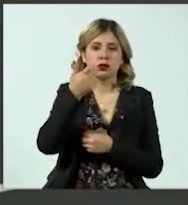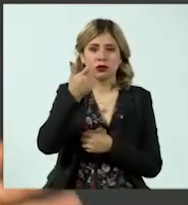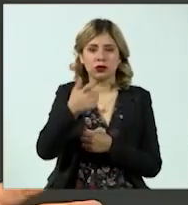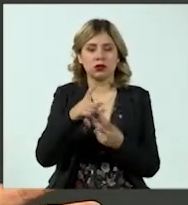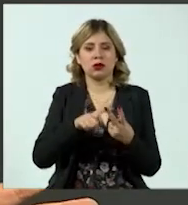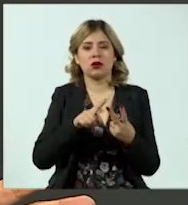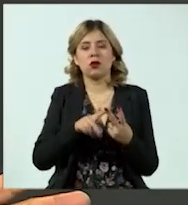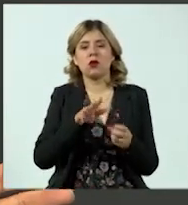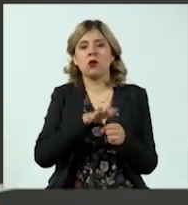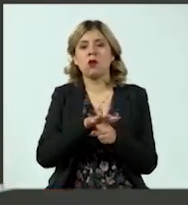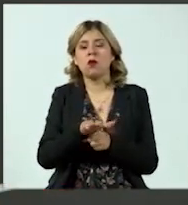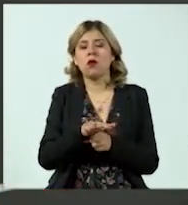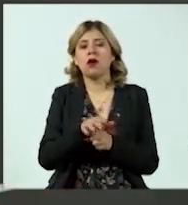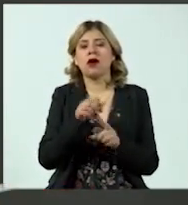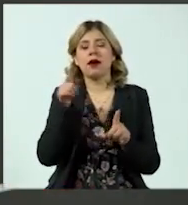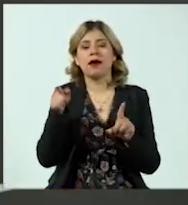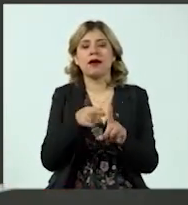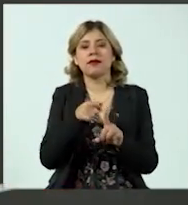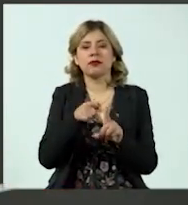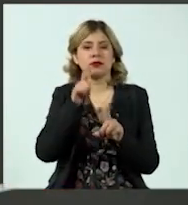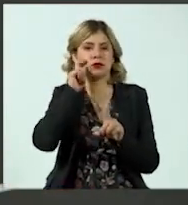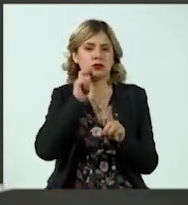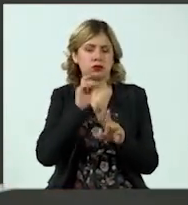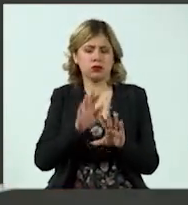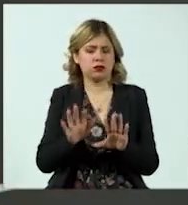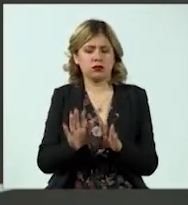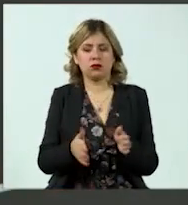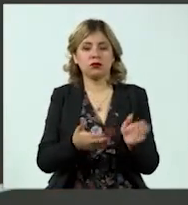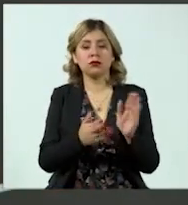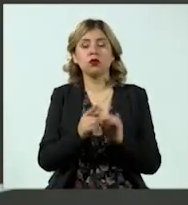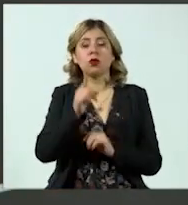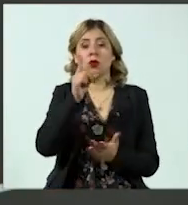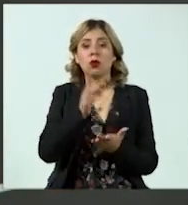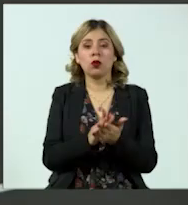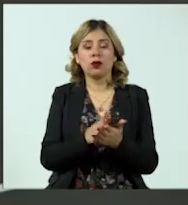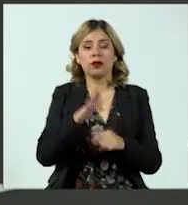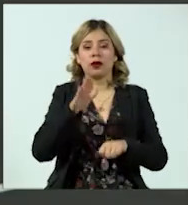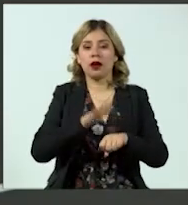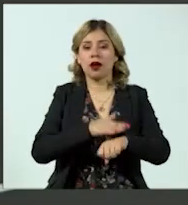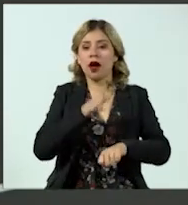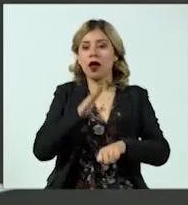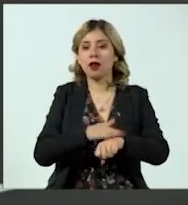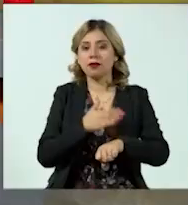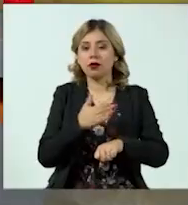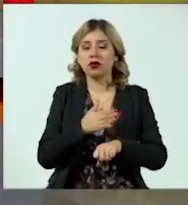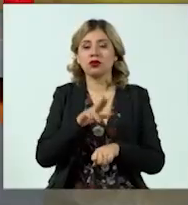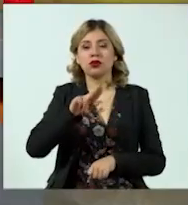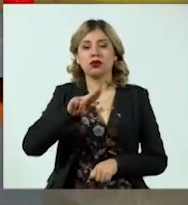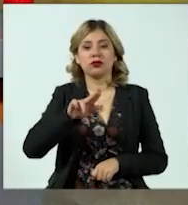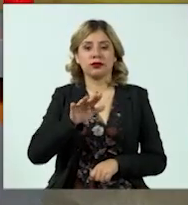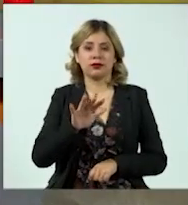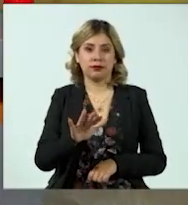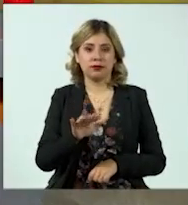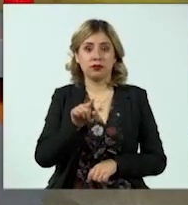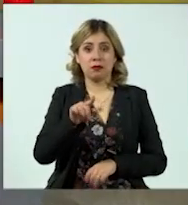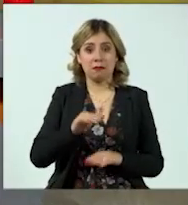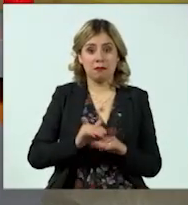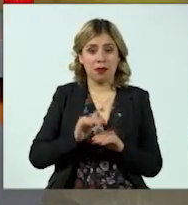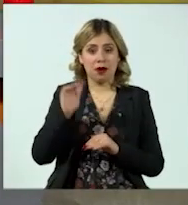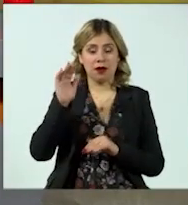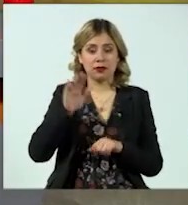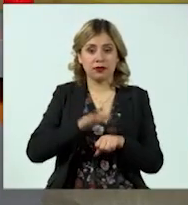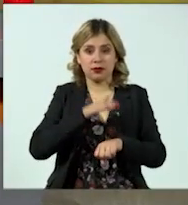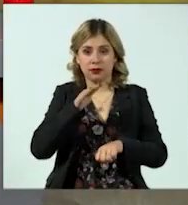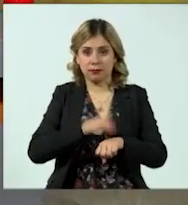tu preferencia de ningún tipo, lo que importa es que tengas un promedio mayor a 85. Si tienes 85 de